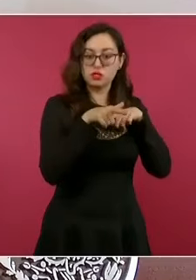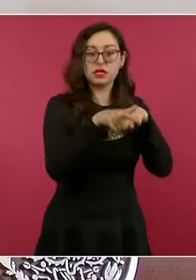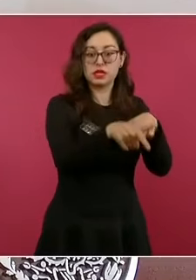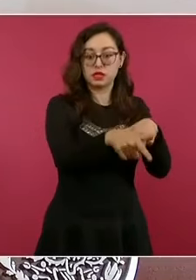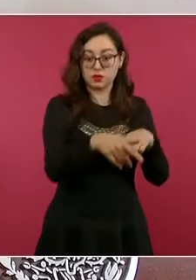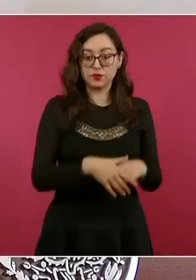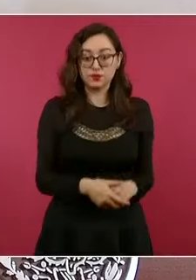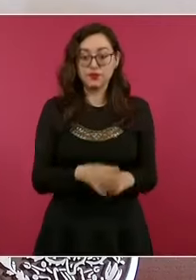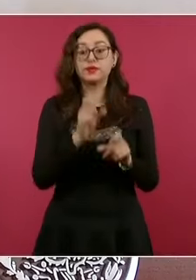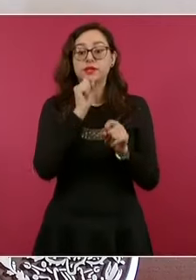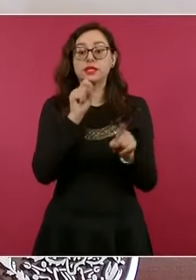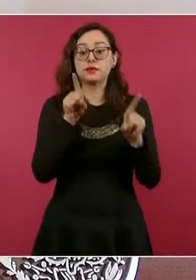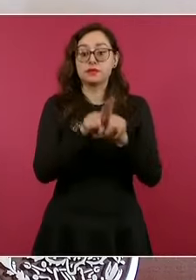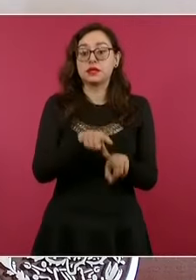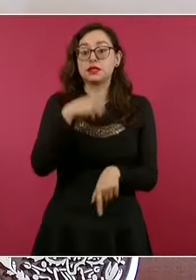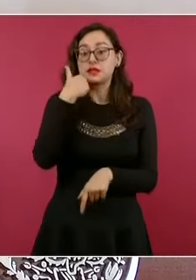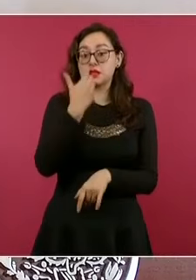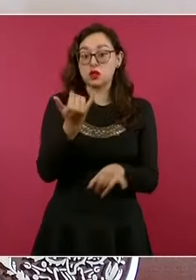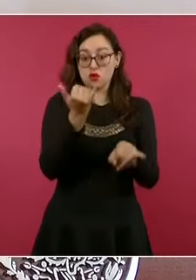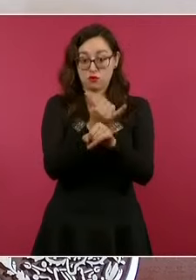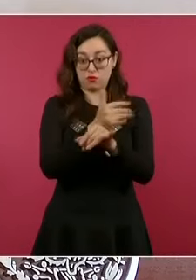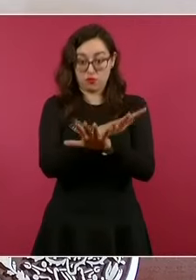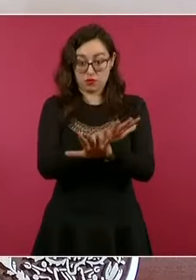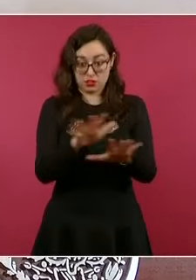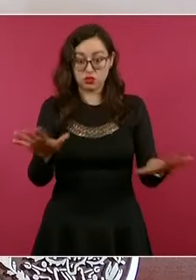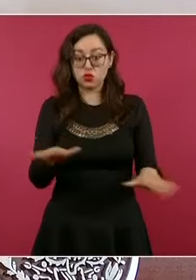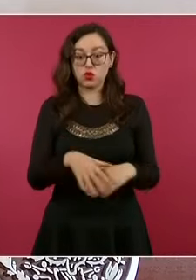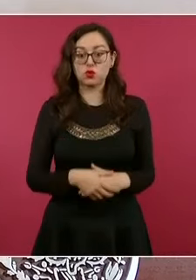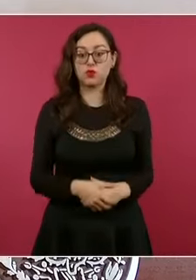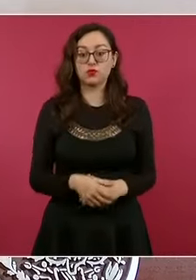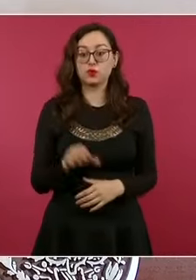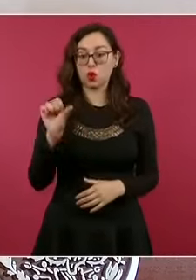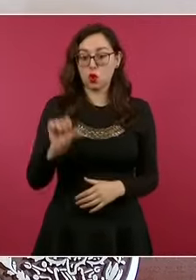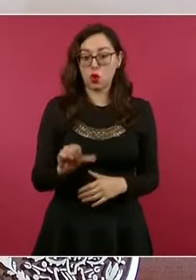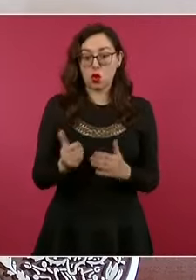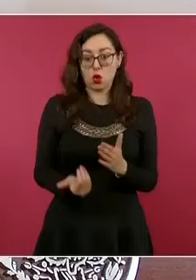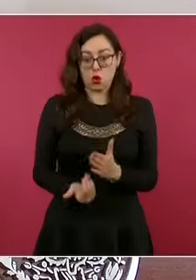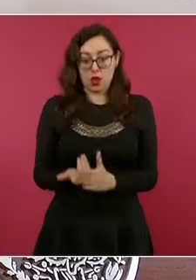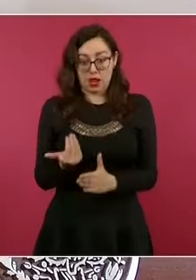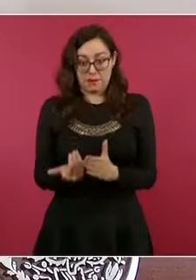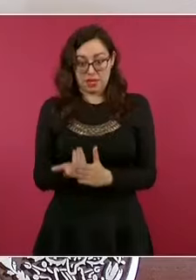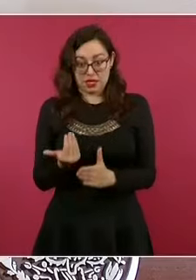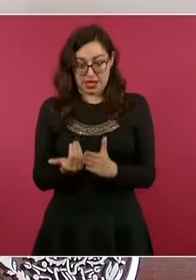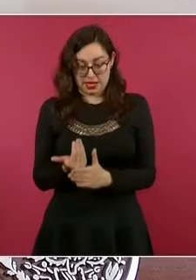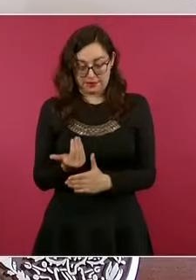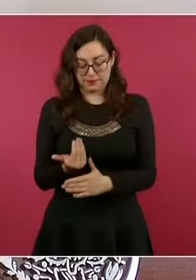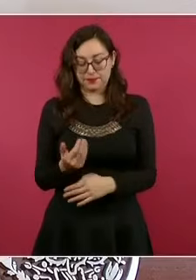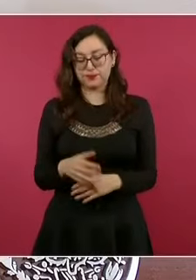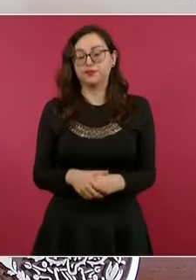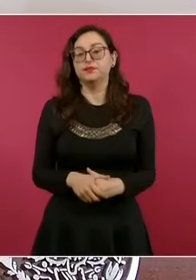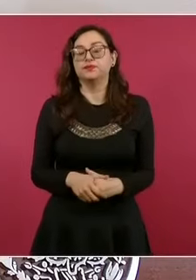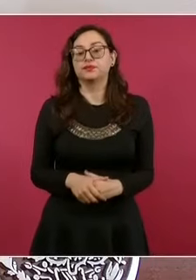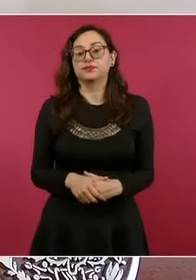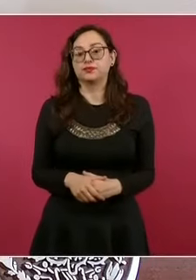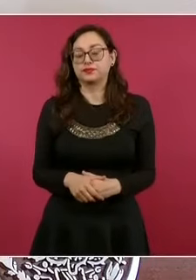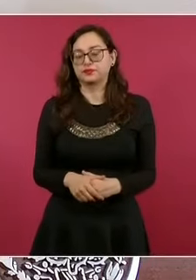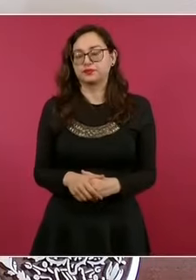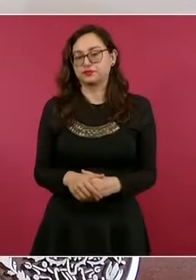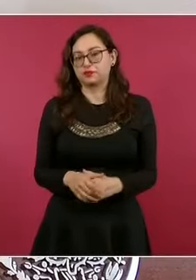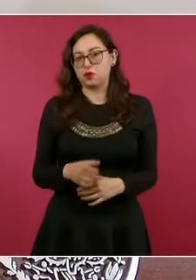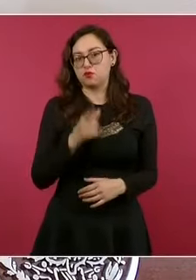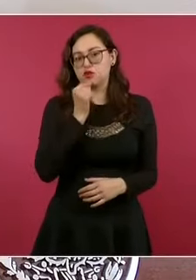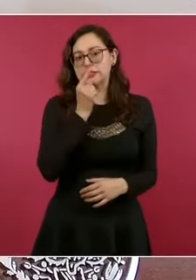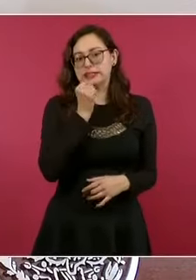en la madrugada, se detuvo al policía que asesinó